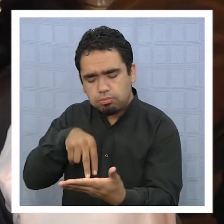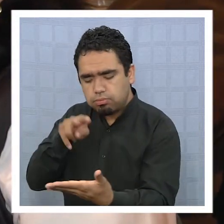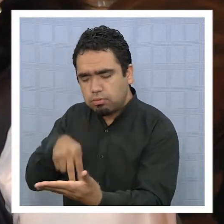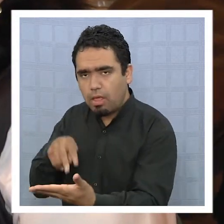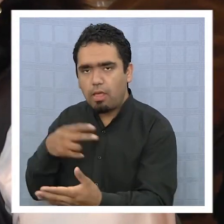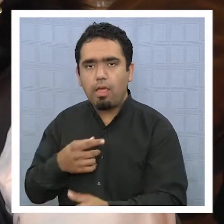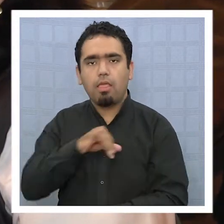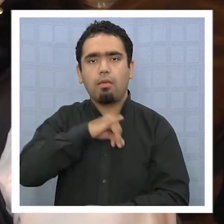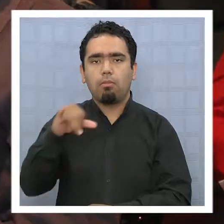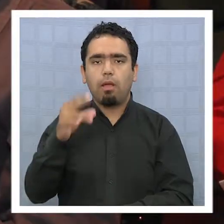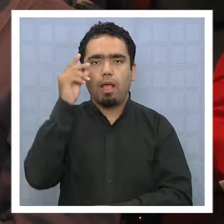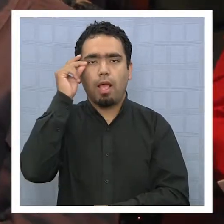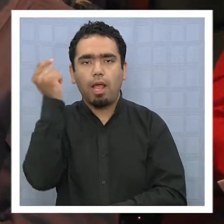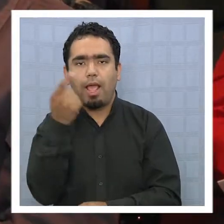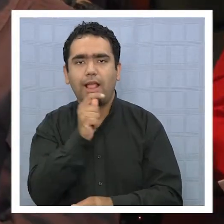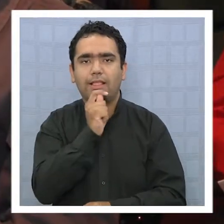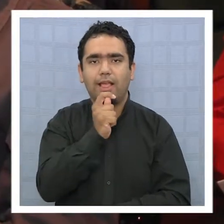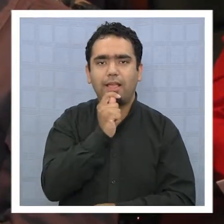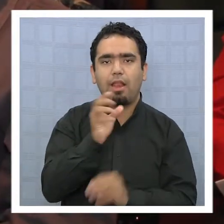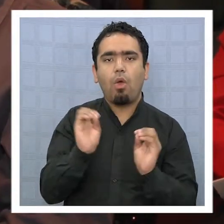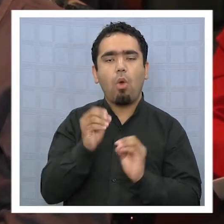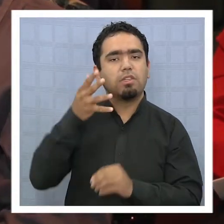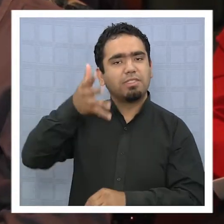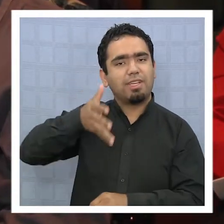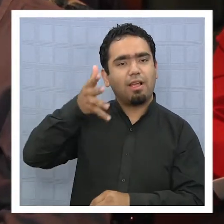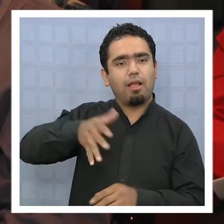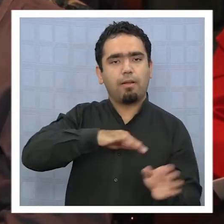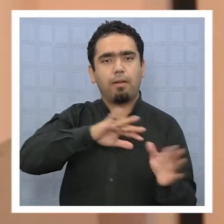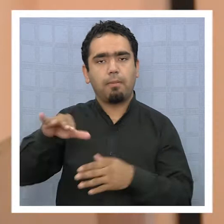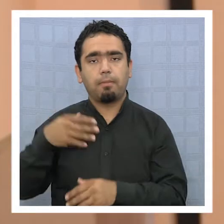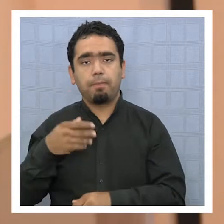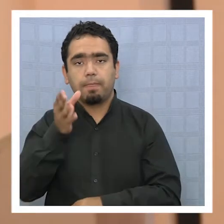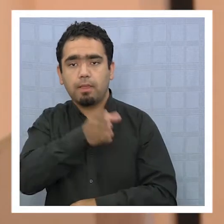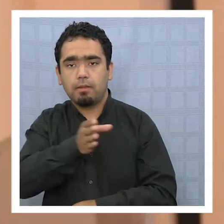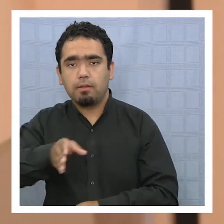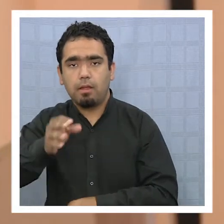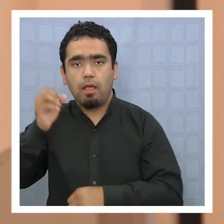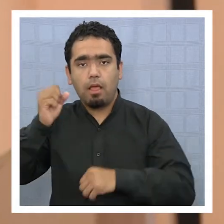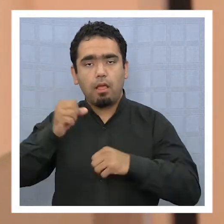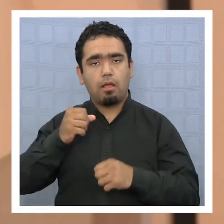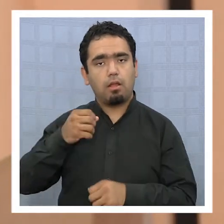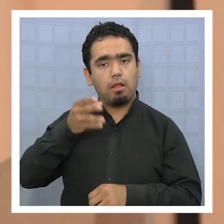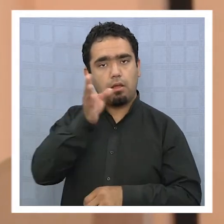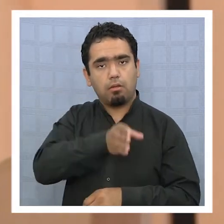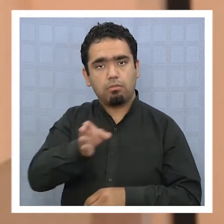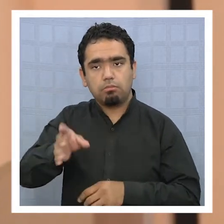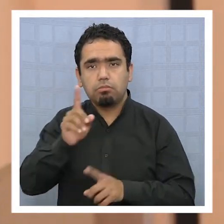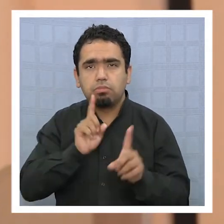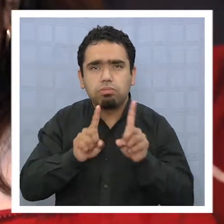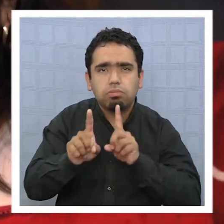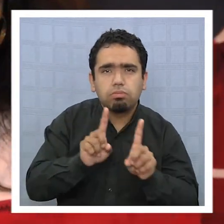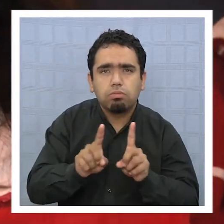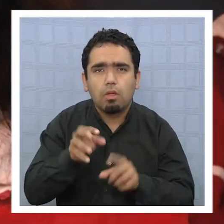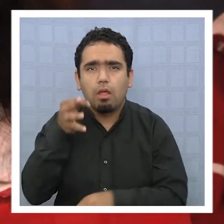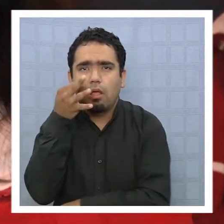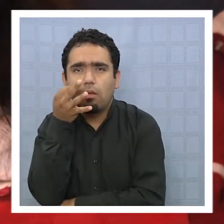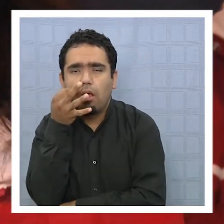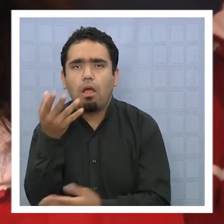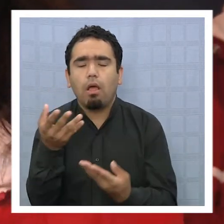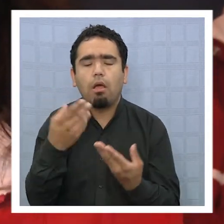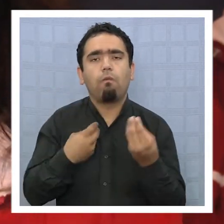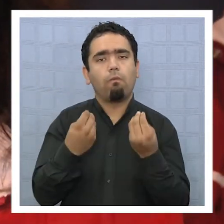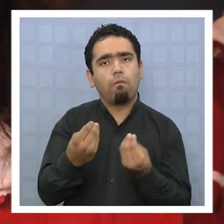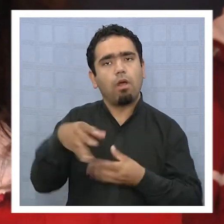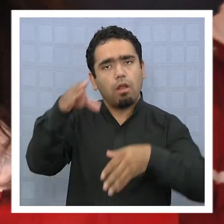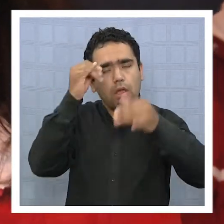talleres o charlas. Las emprendedoras asignan importancia a la información recibida, el intercambio de experiencias y